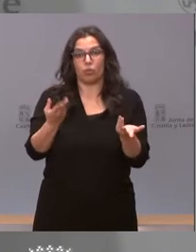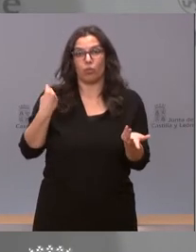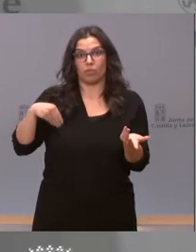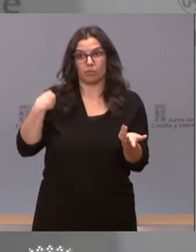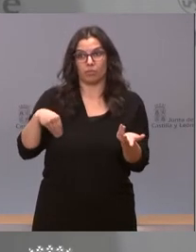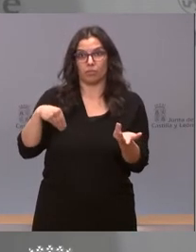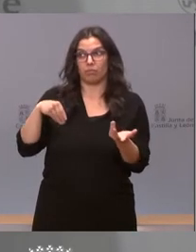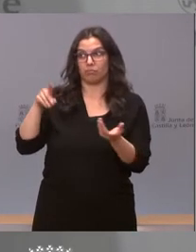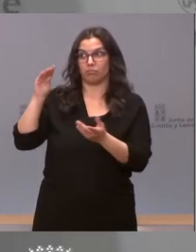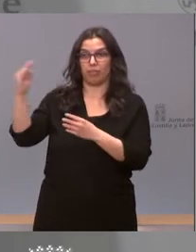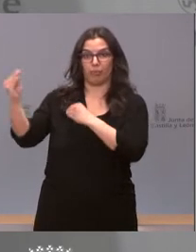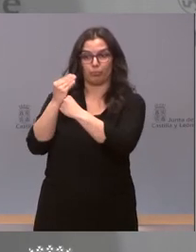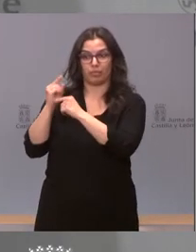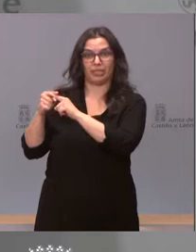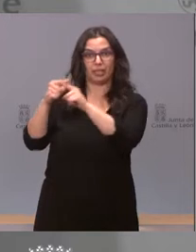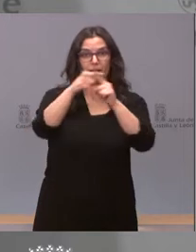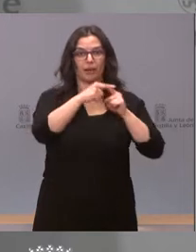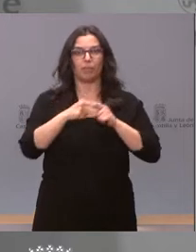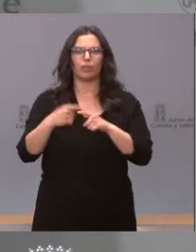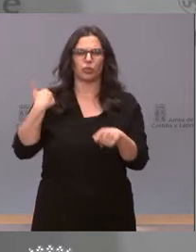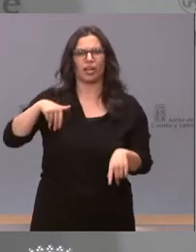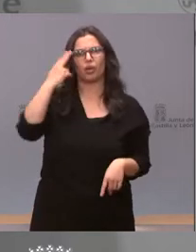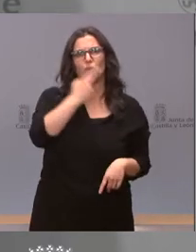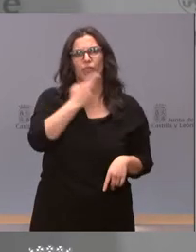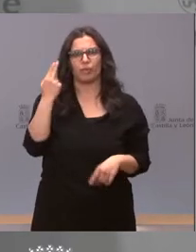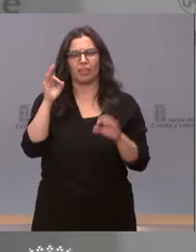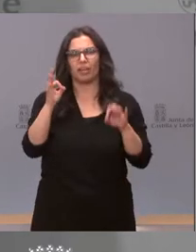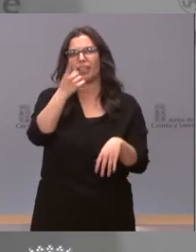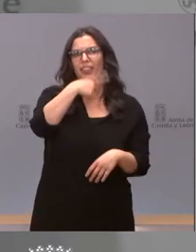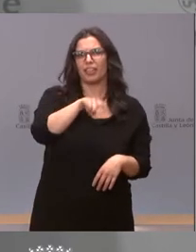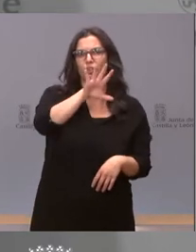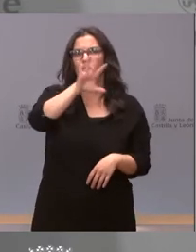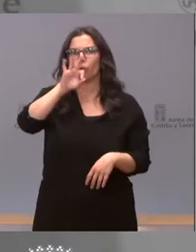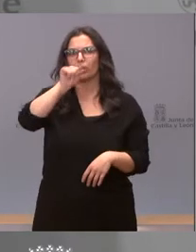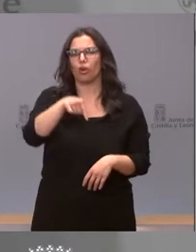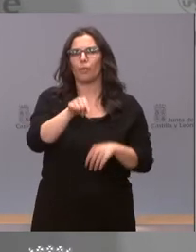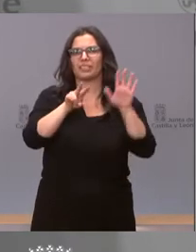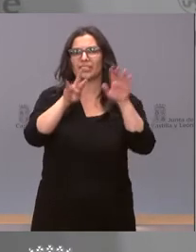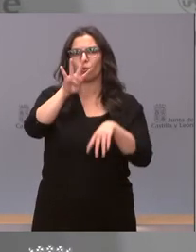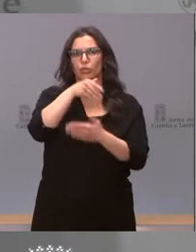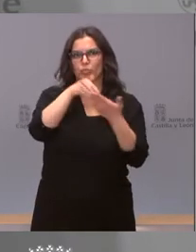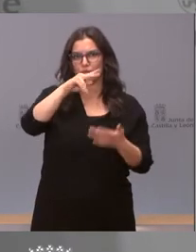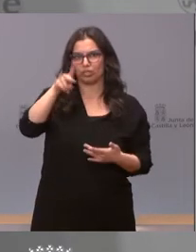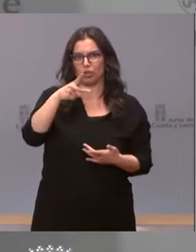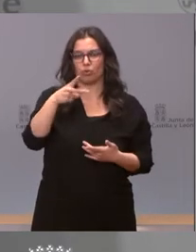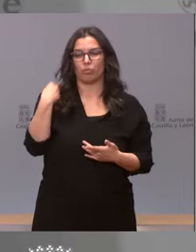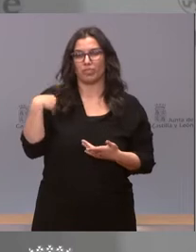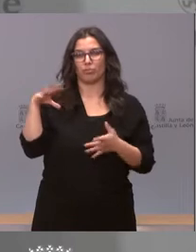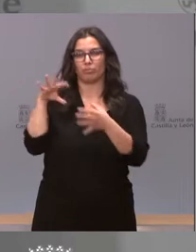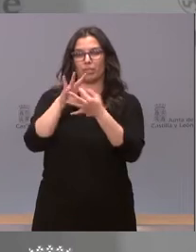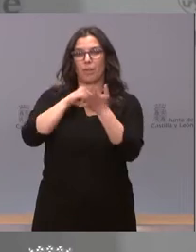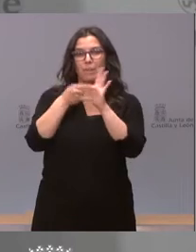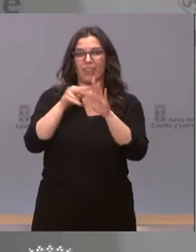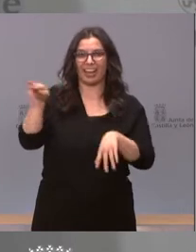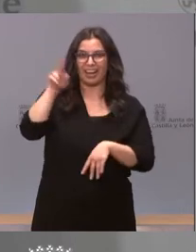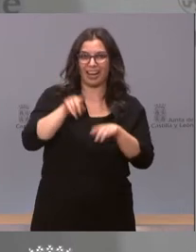recibir, que ya está confirmada en 150,74 millones de euros procedentes del Plan de Recuperación,